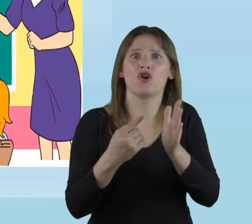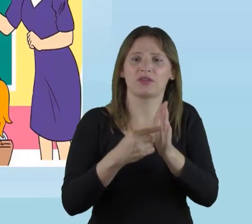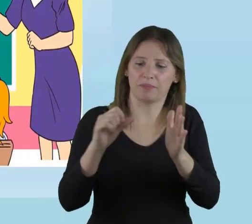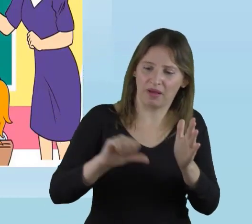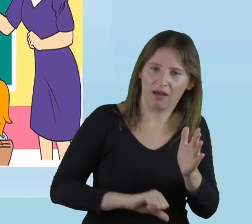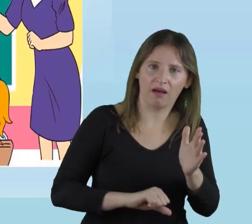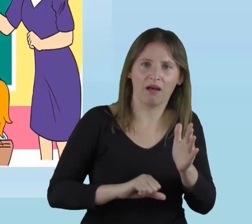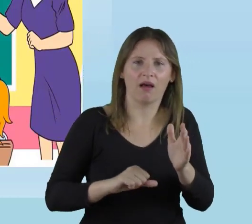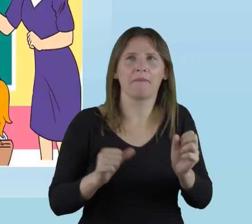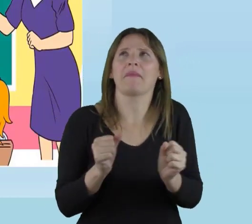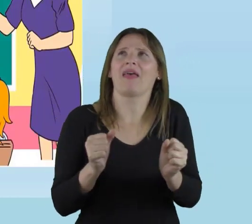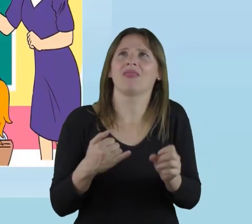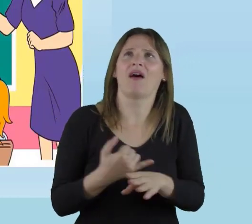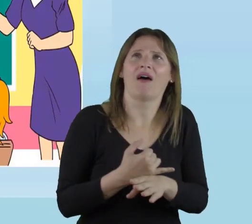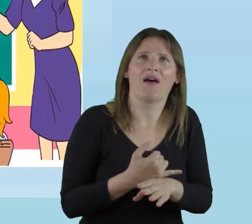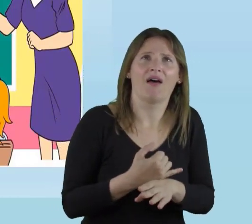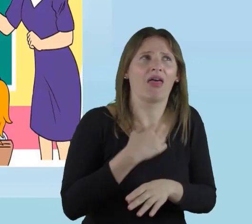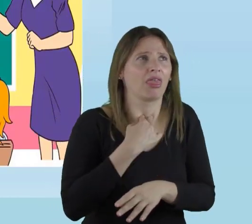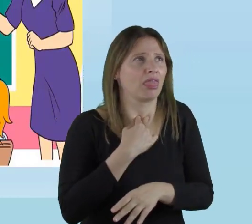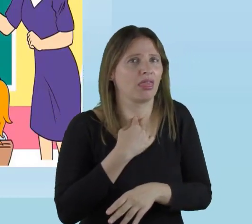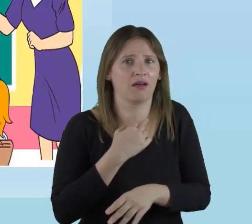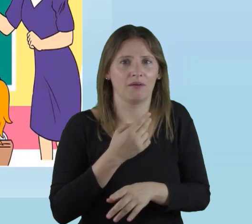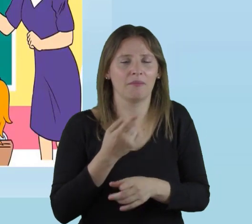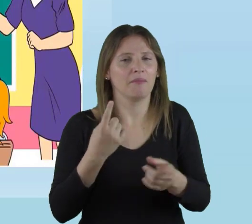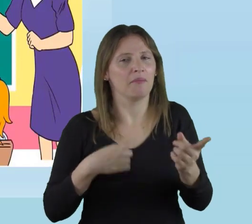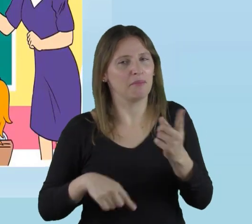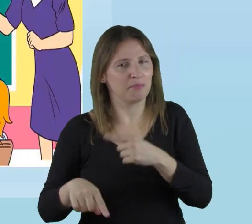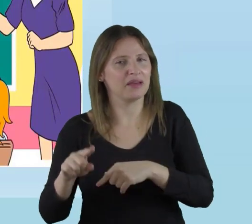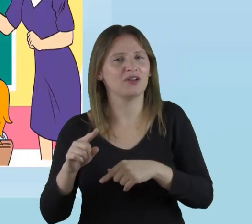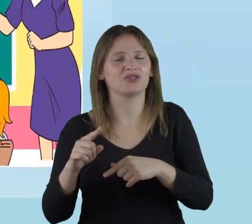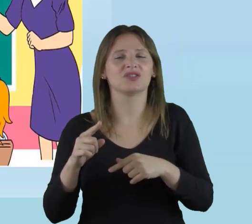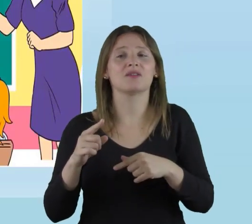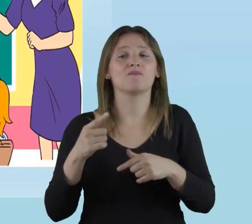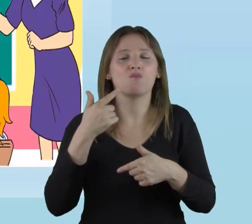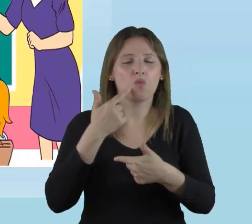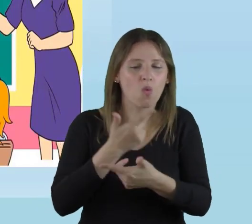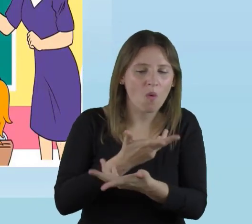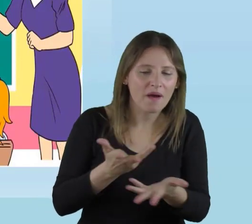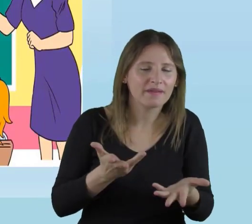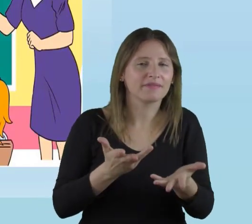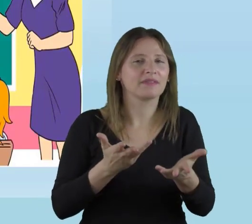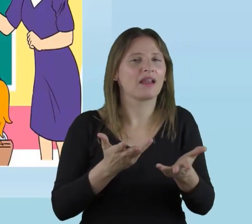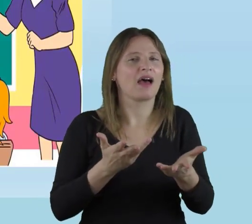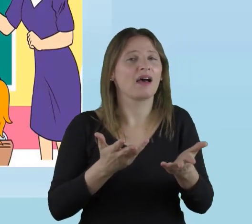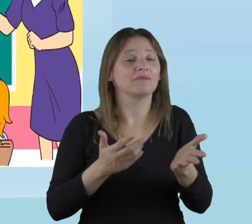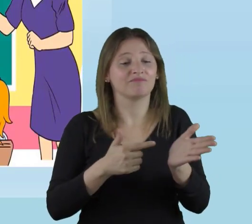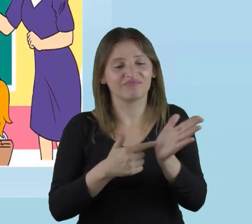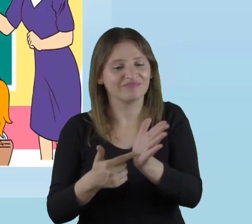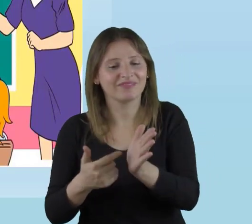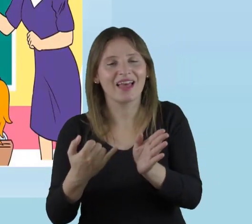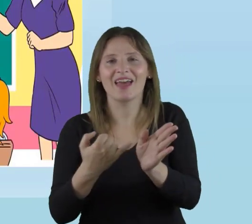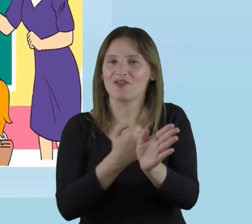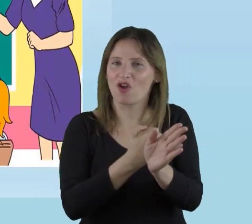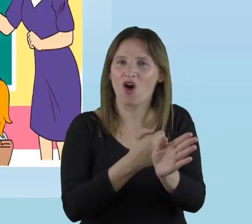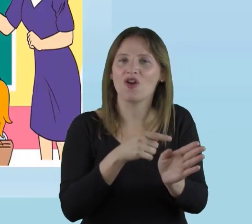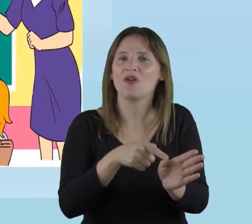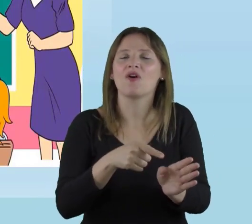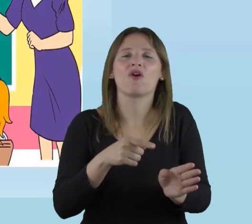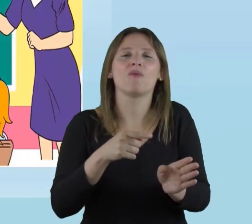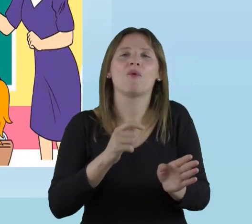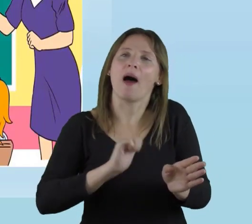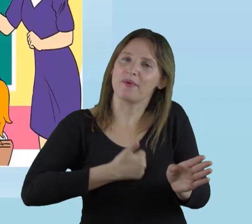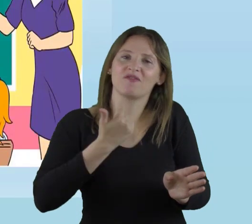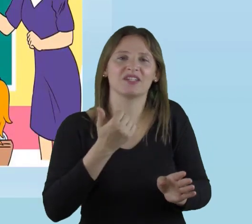al error cuando hay una nota de por medio. En cambio, cuando se presenta al error